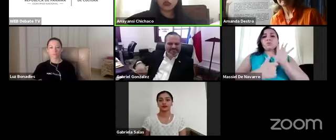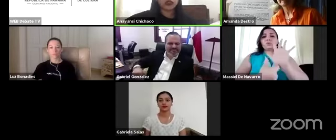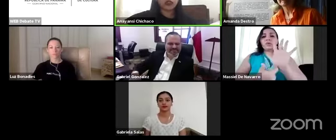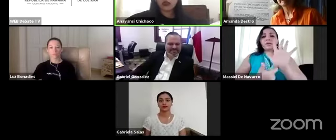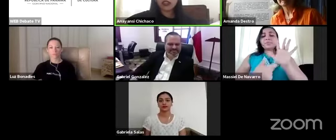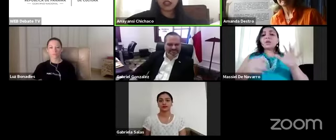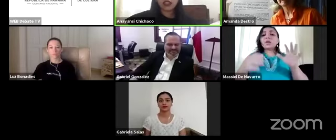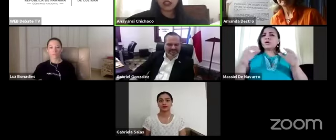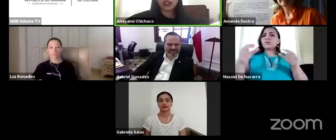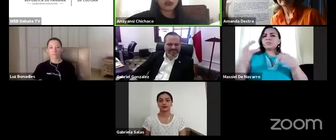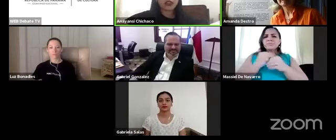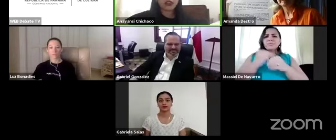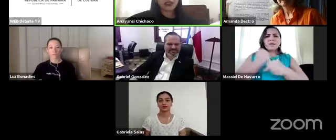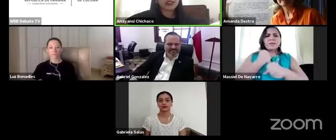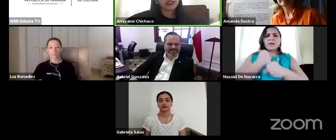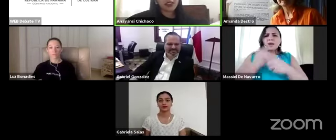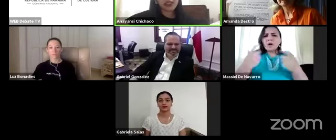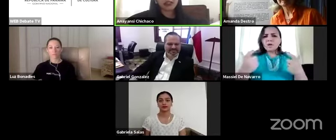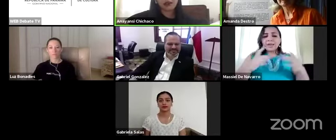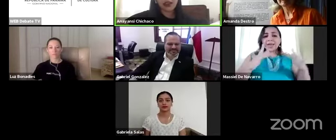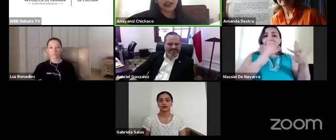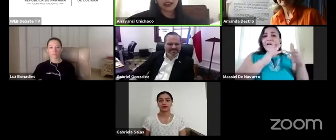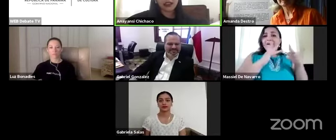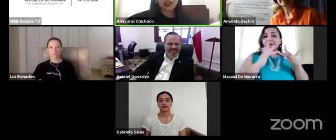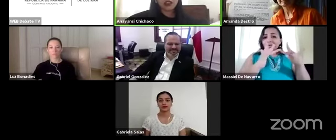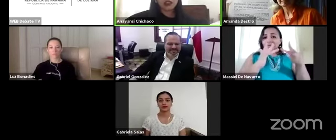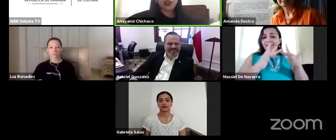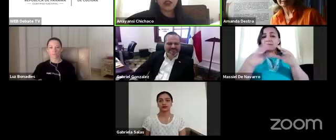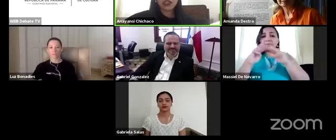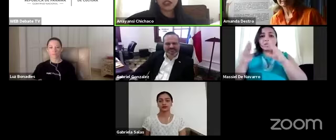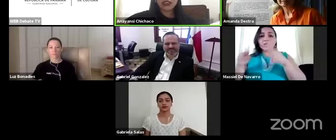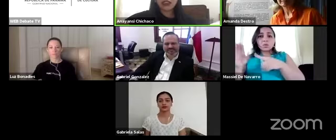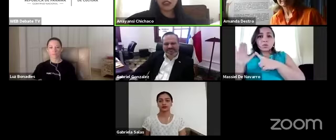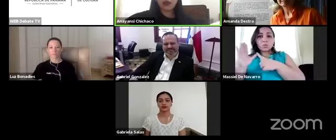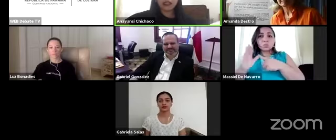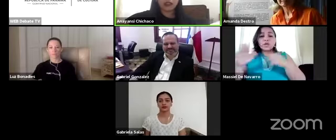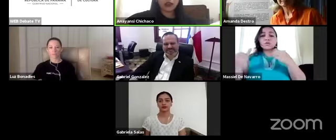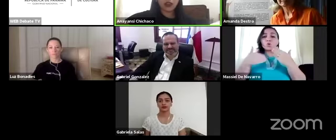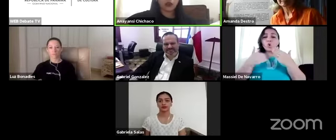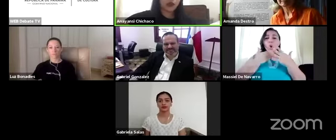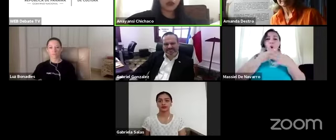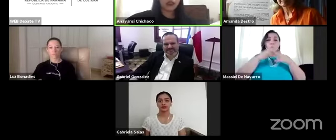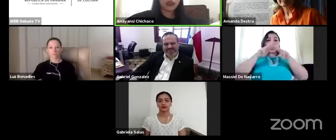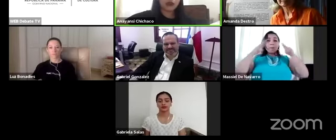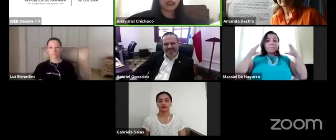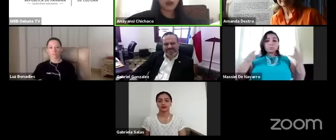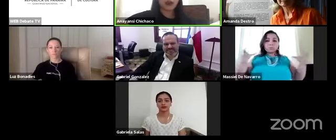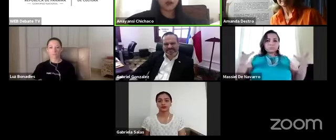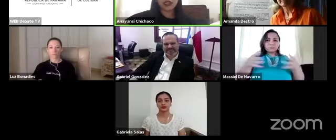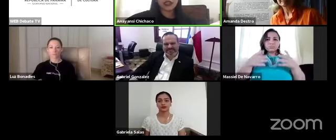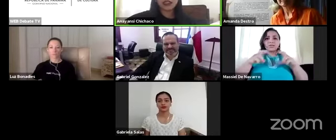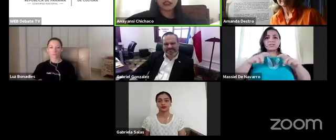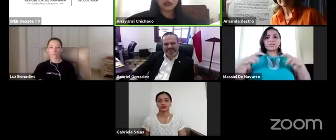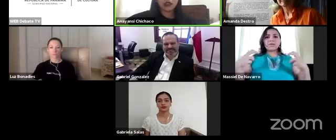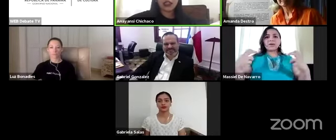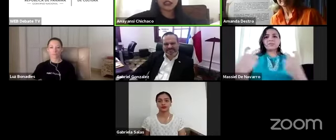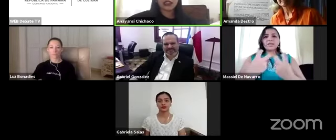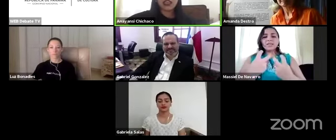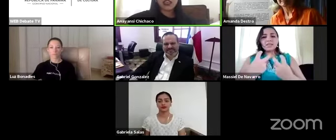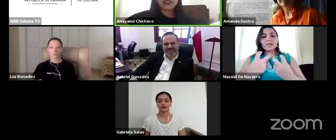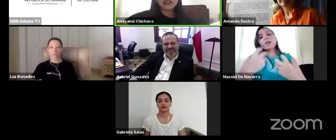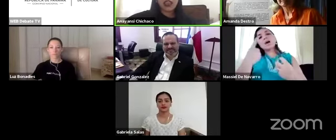ministerio de cultura y todo el gremio de museos se va a sentar a trabajar sobre esta serie de recomendaciones como bien lo dice Amanda con experiencias